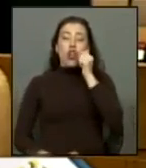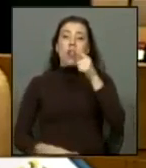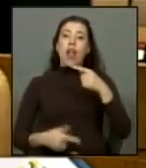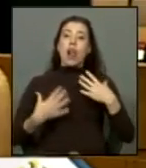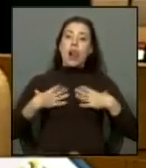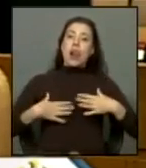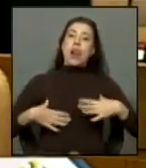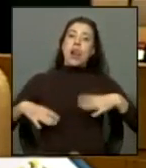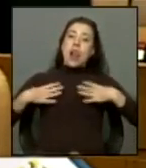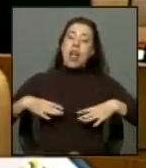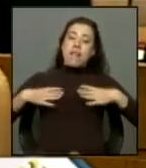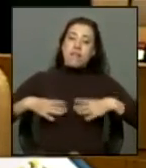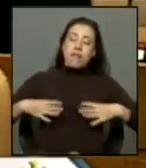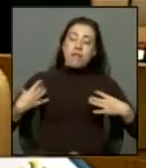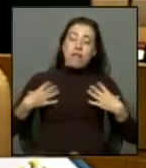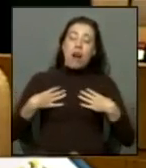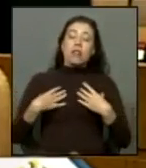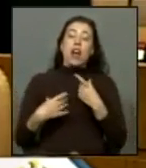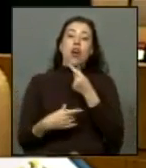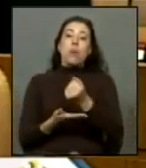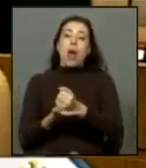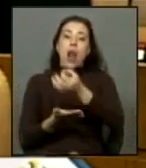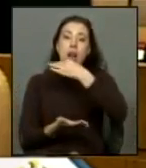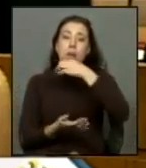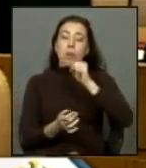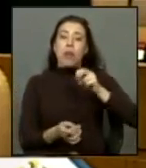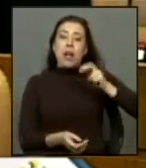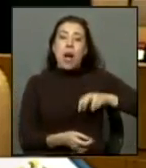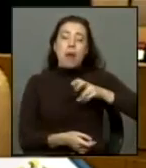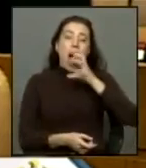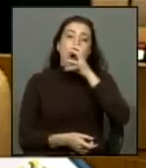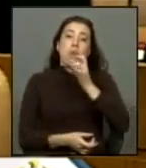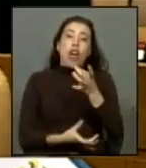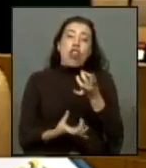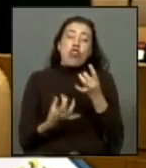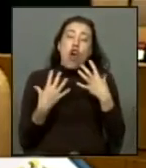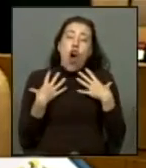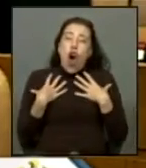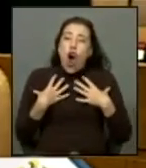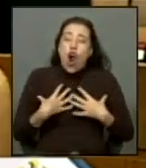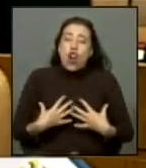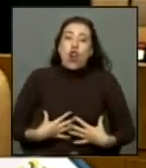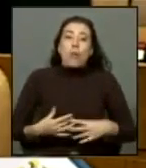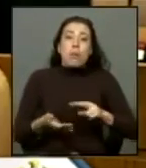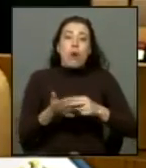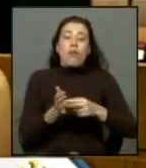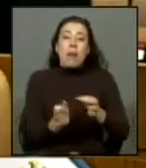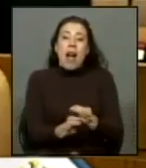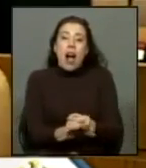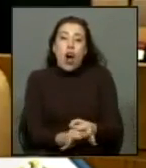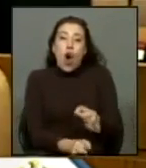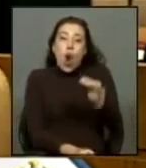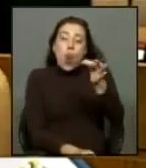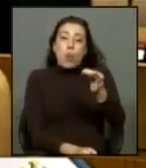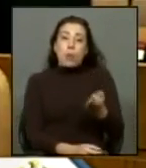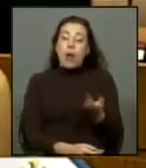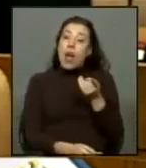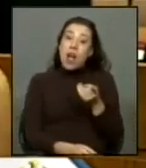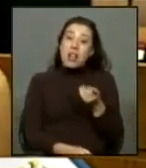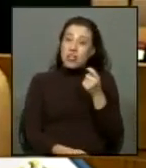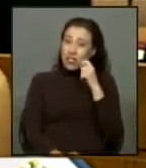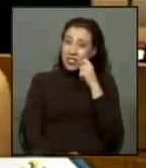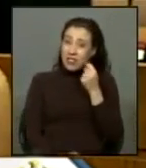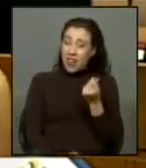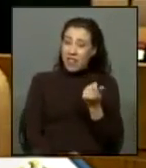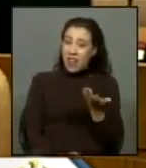levanta y tiene que comprar sus remedios que son muy costosos para poder caminar y soportar el dolor que le da las lesiones a su columna eso tiene valor